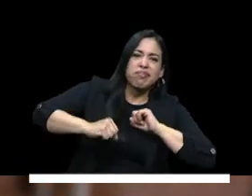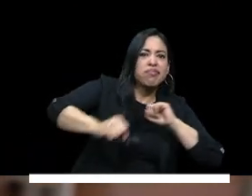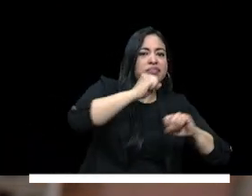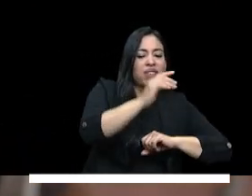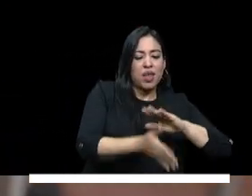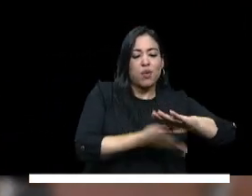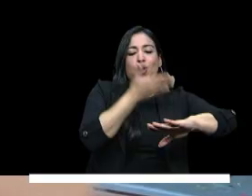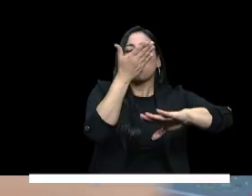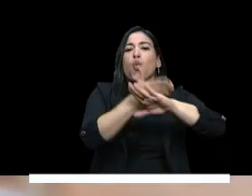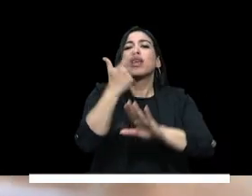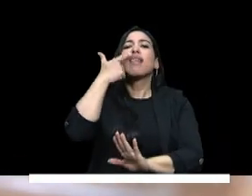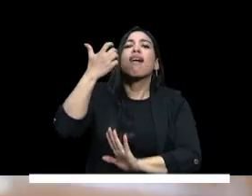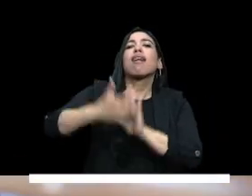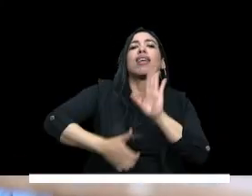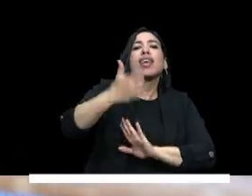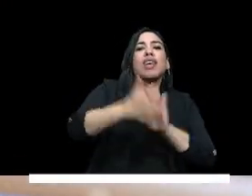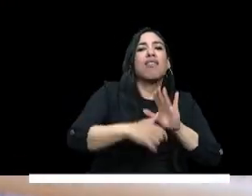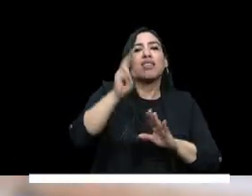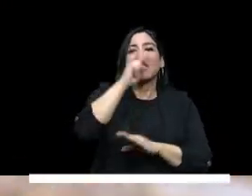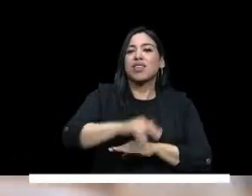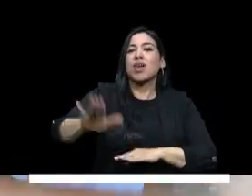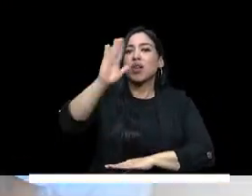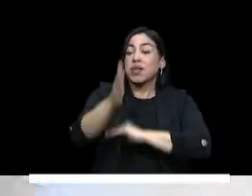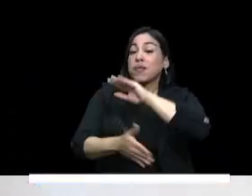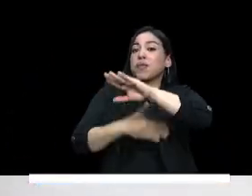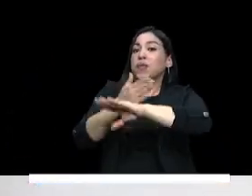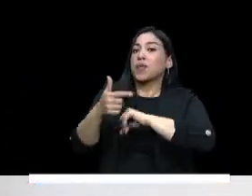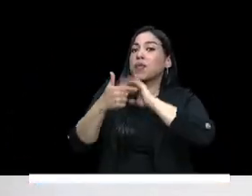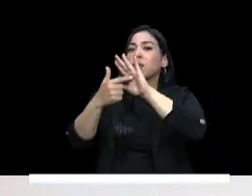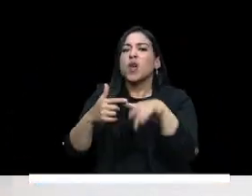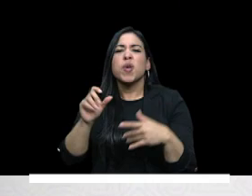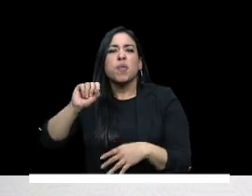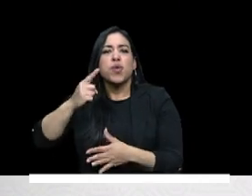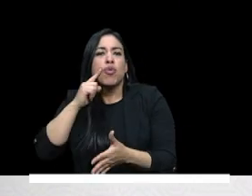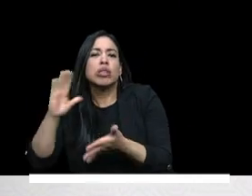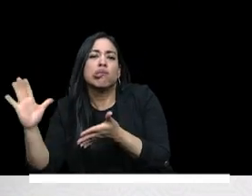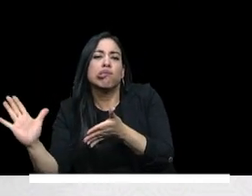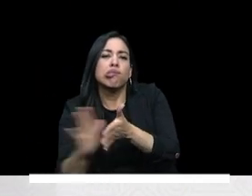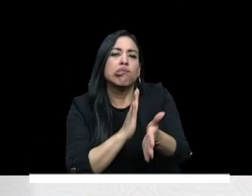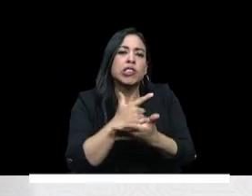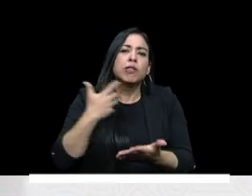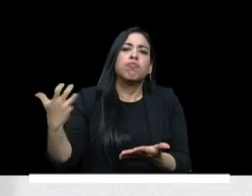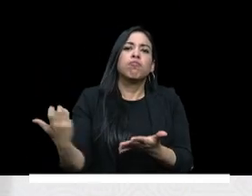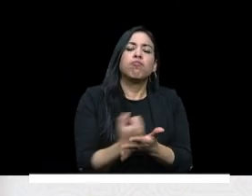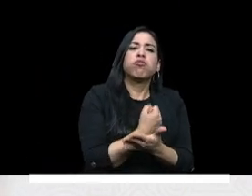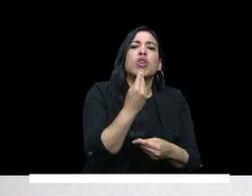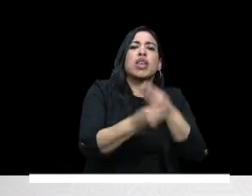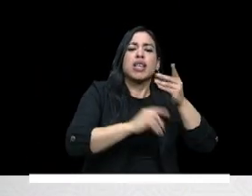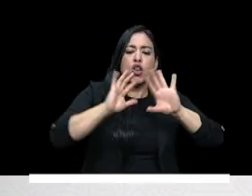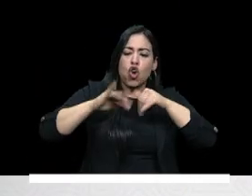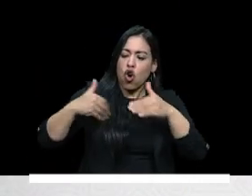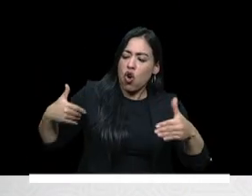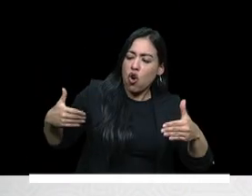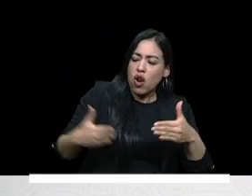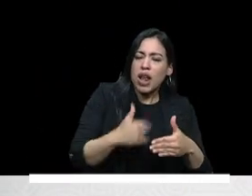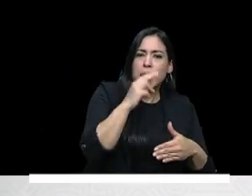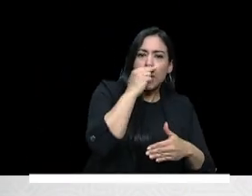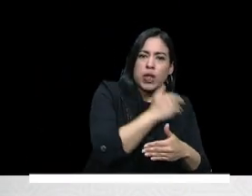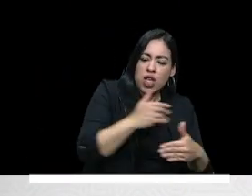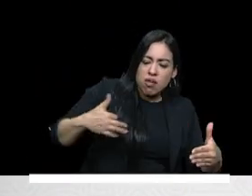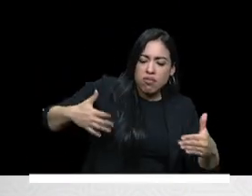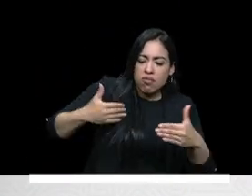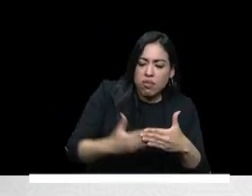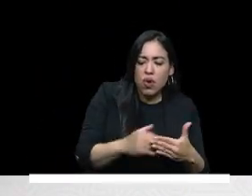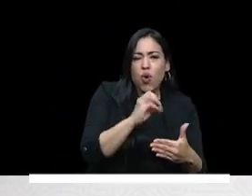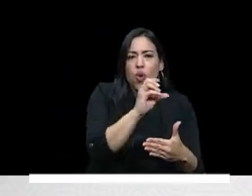propuesta evaluativa para el país teniendo información acerca de toda la trayectoria escolar de nuestros niños